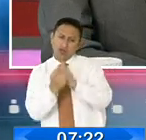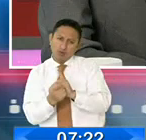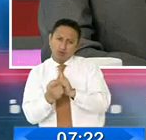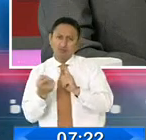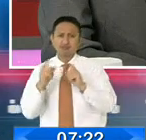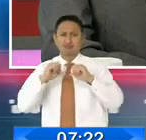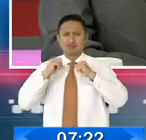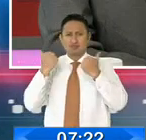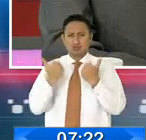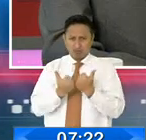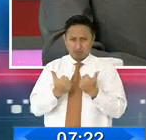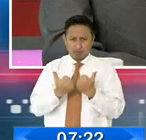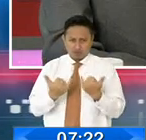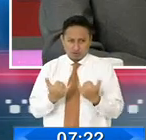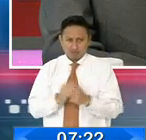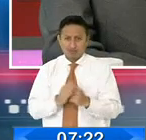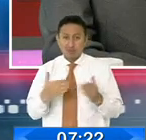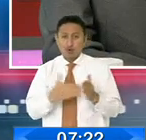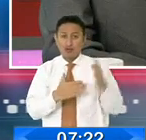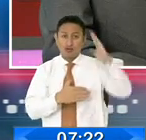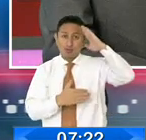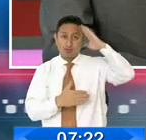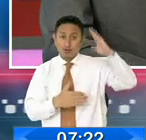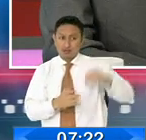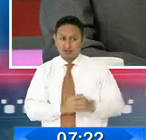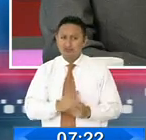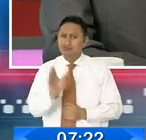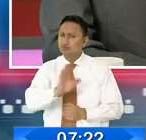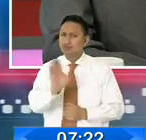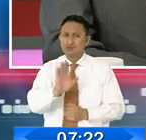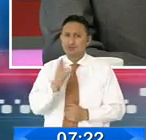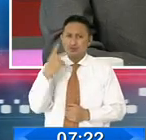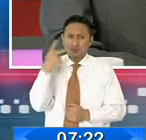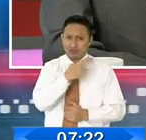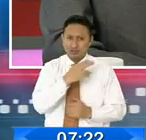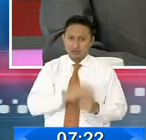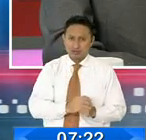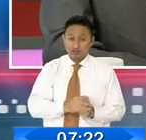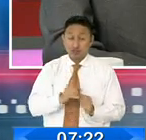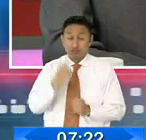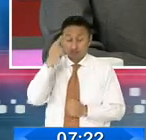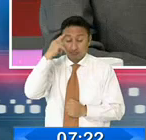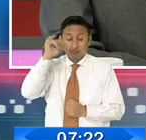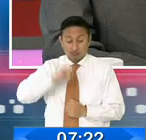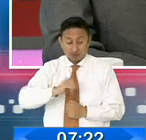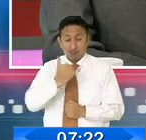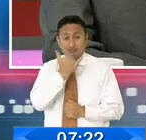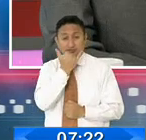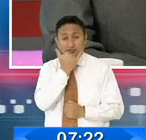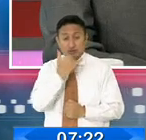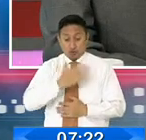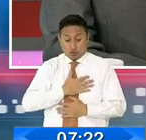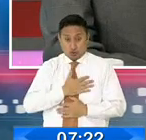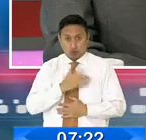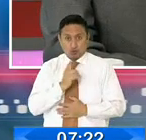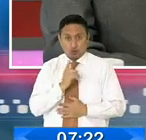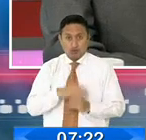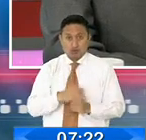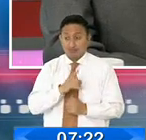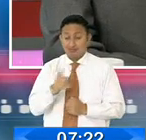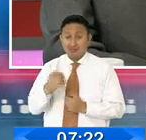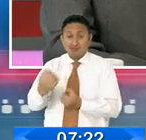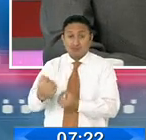asamblea en contra de la policía y no es así. Creo que ha habido errores, no lo digo yo, lo dicen los